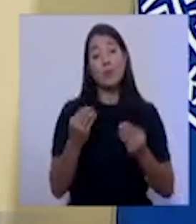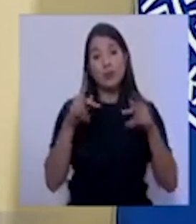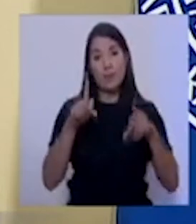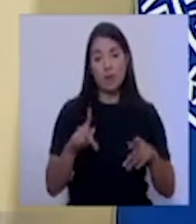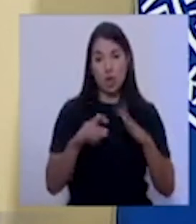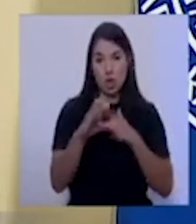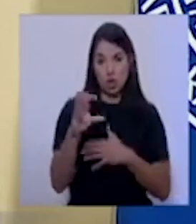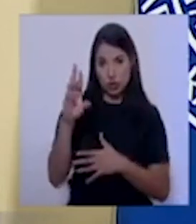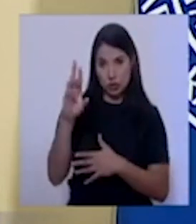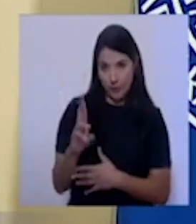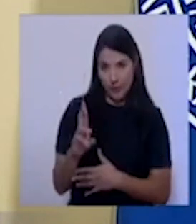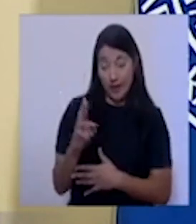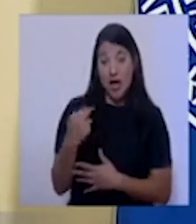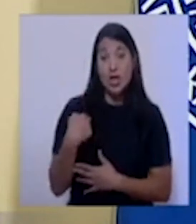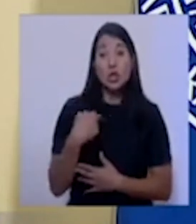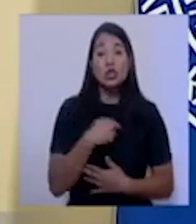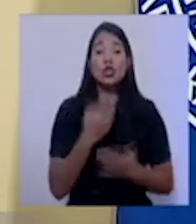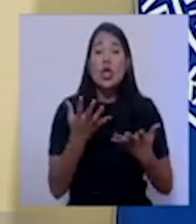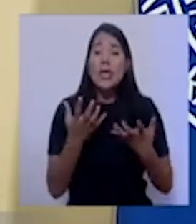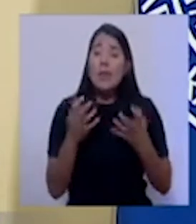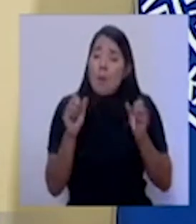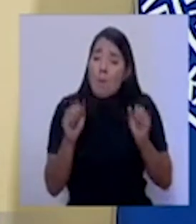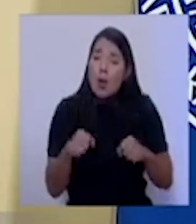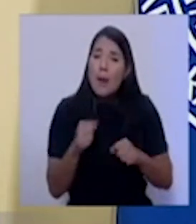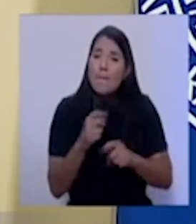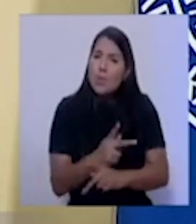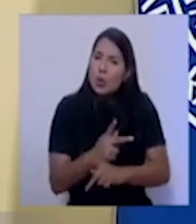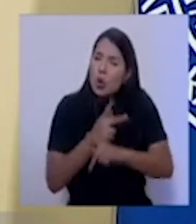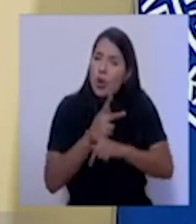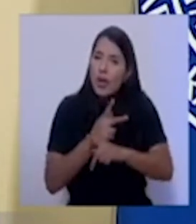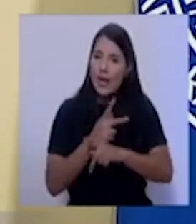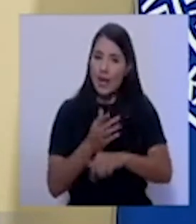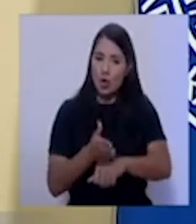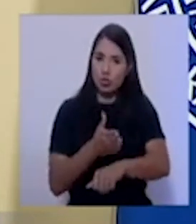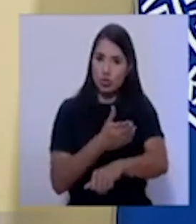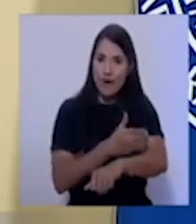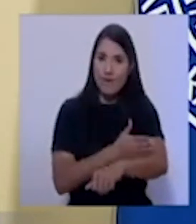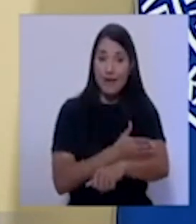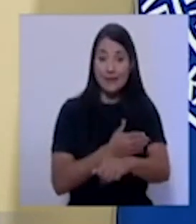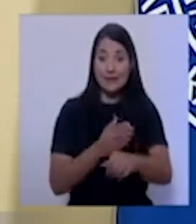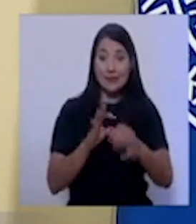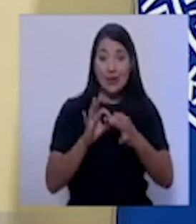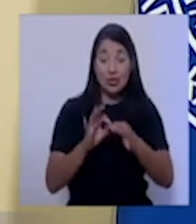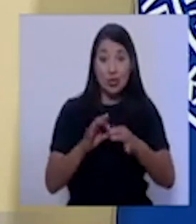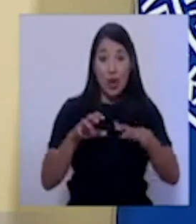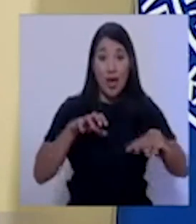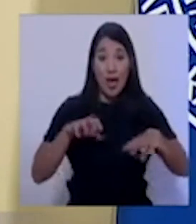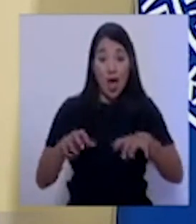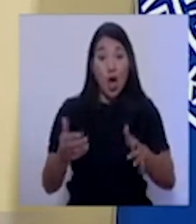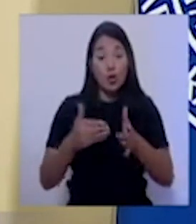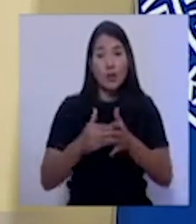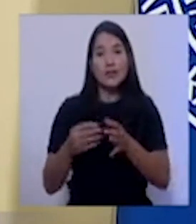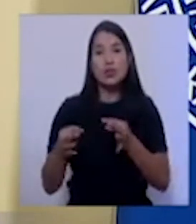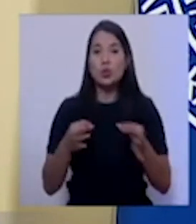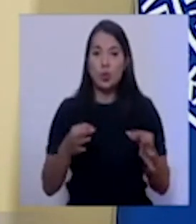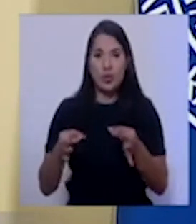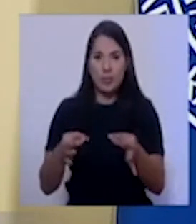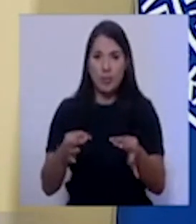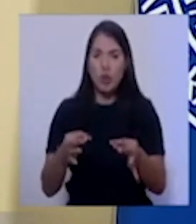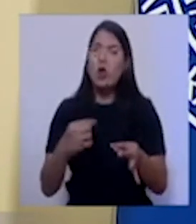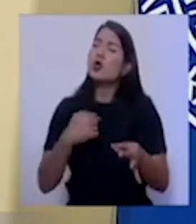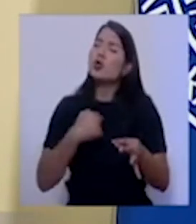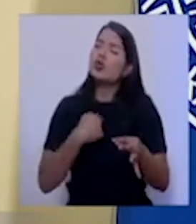de seguir protegiendo esos pequeños avances en cuanto a reapertura económica del turismo, una vez más insisto en